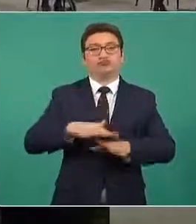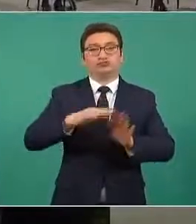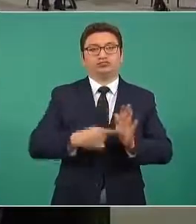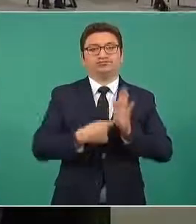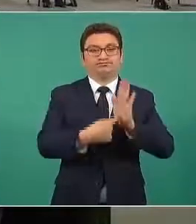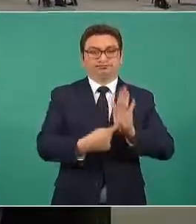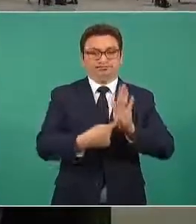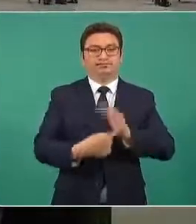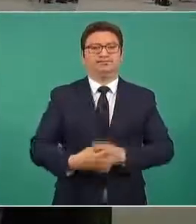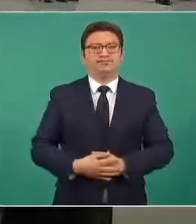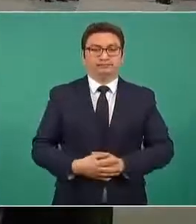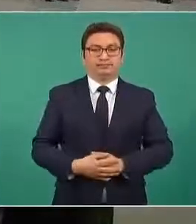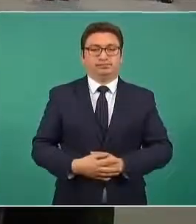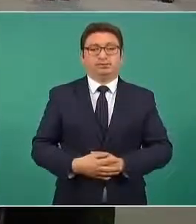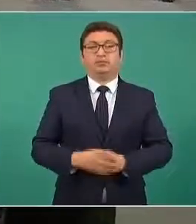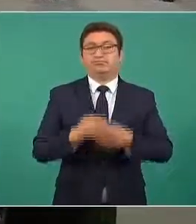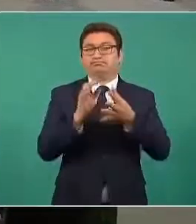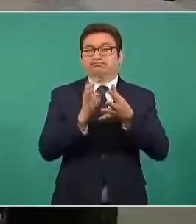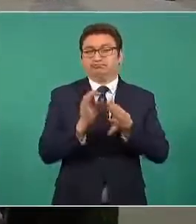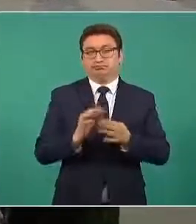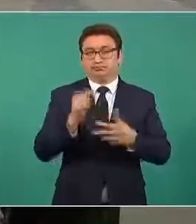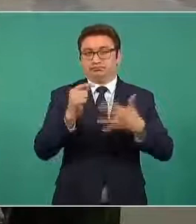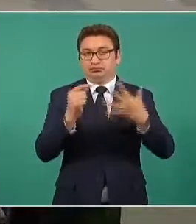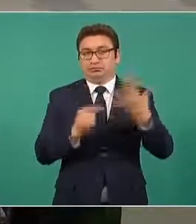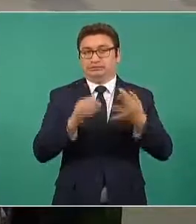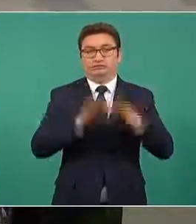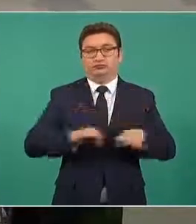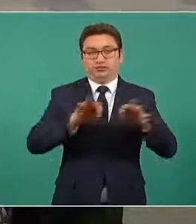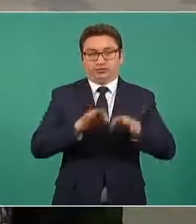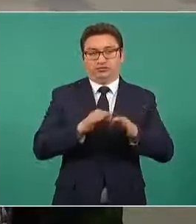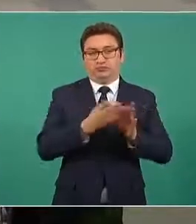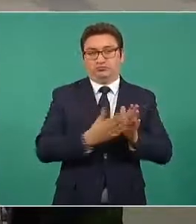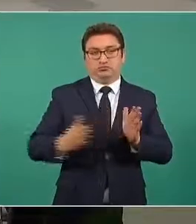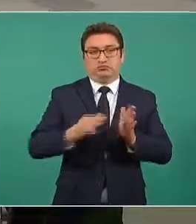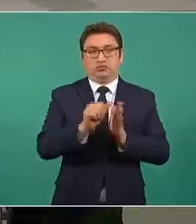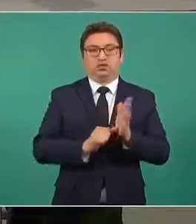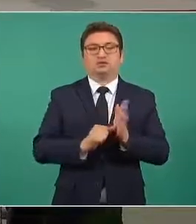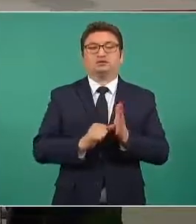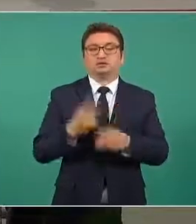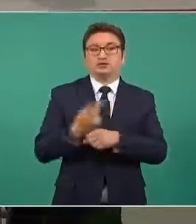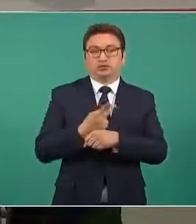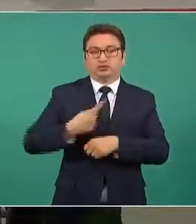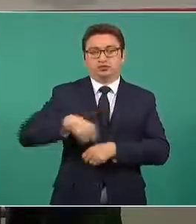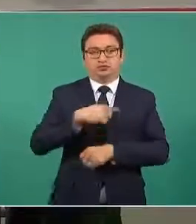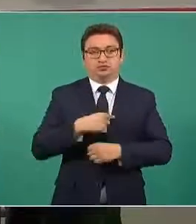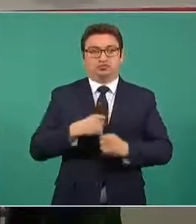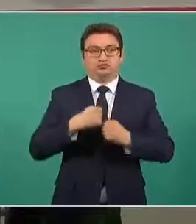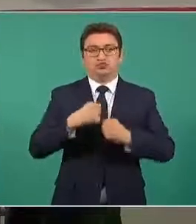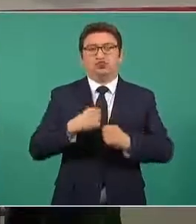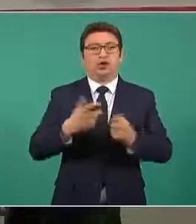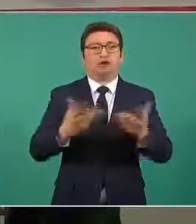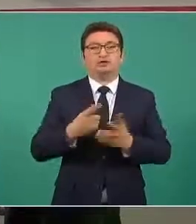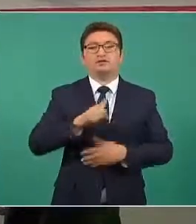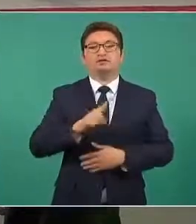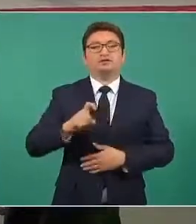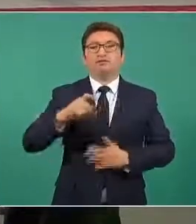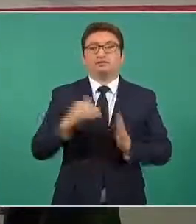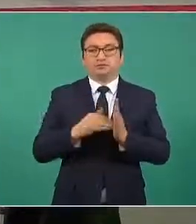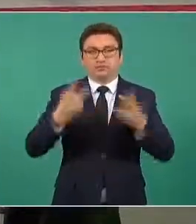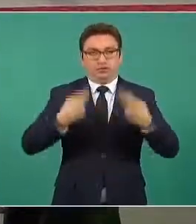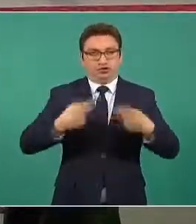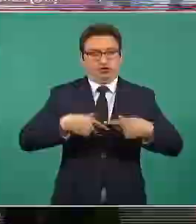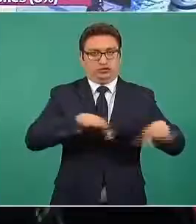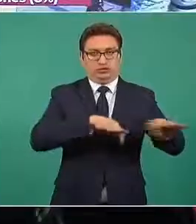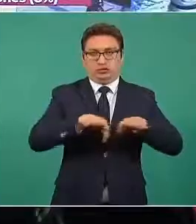aspectos relevantes en el presente mes. Continuamos con la fuerza operativa de casi 100 mil elementos,